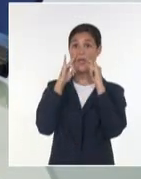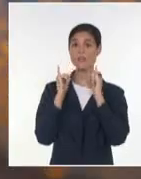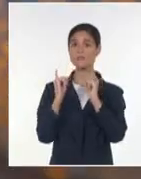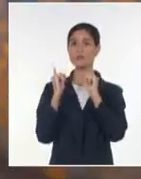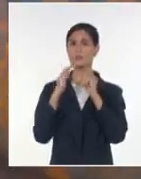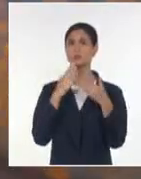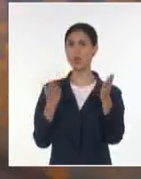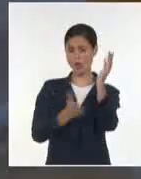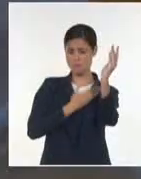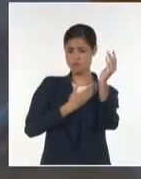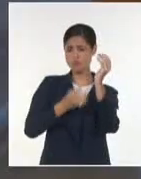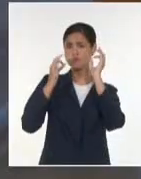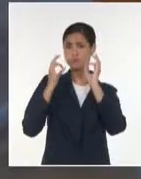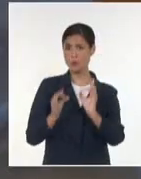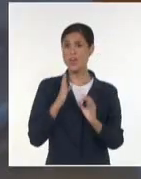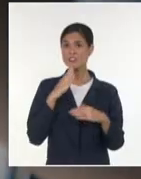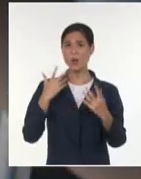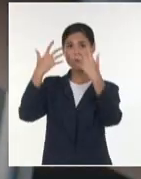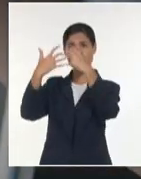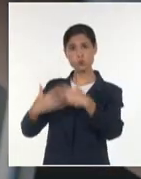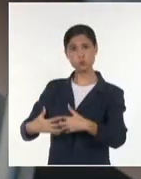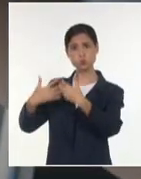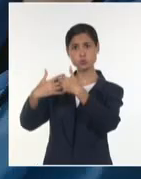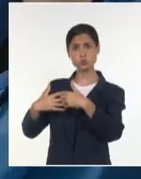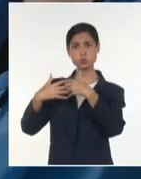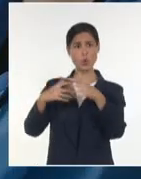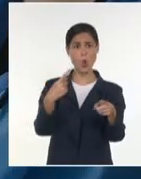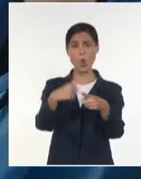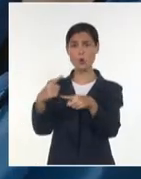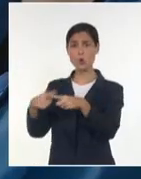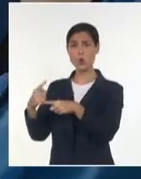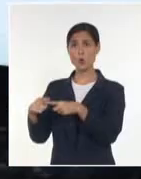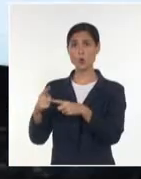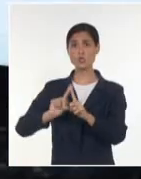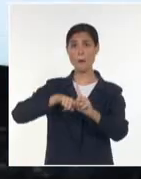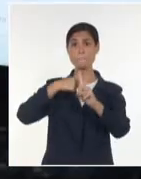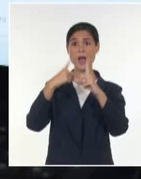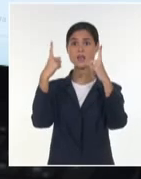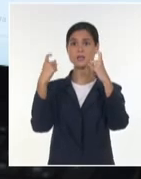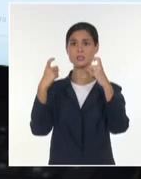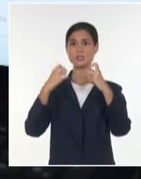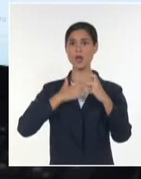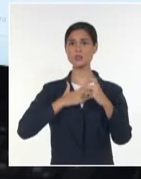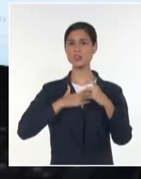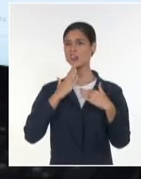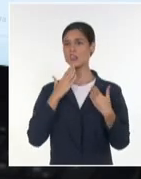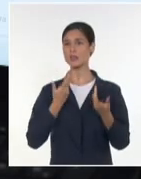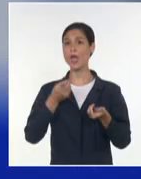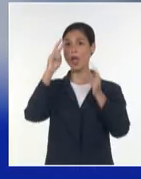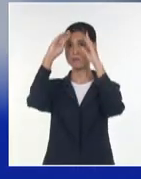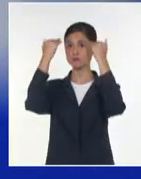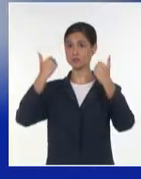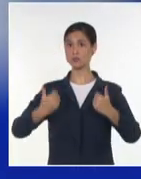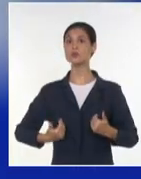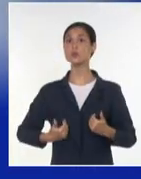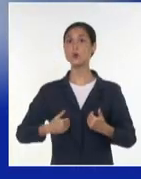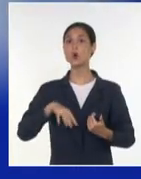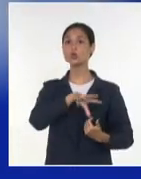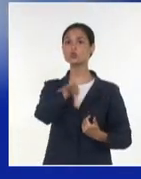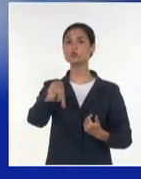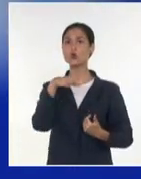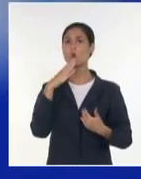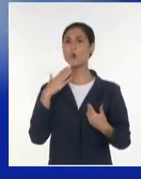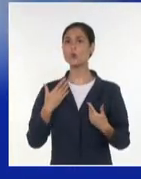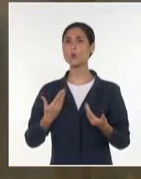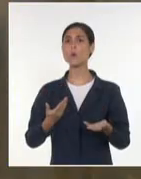real sobre producciones, materias primas, necesidades de los centros de salud, todo a través de un sistema automatizado como